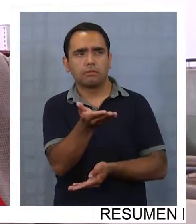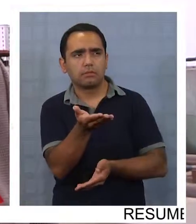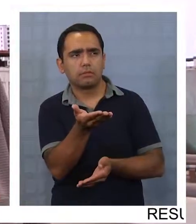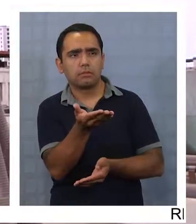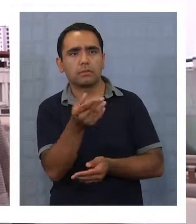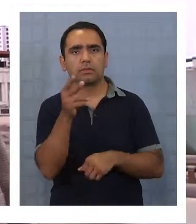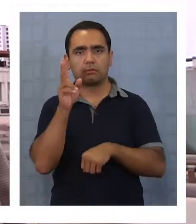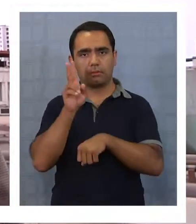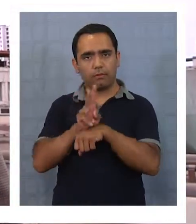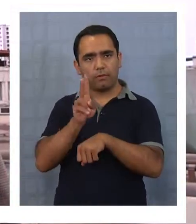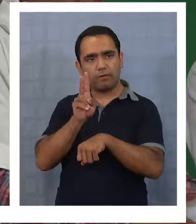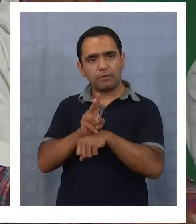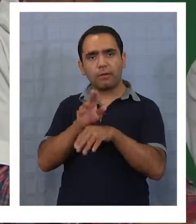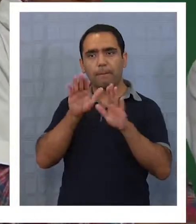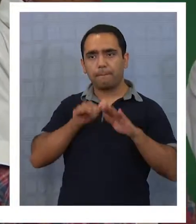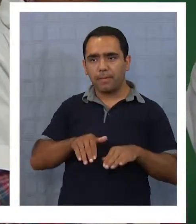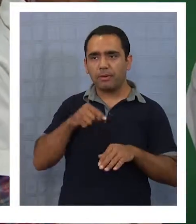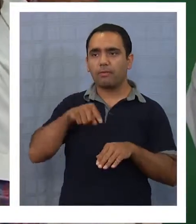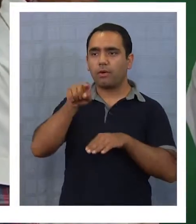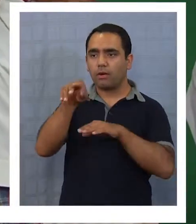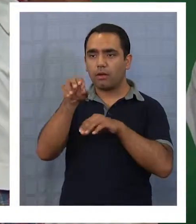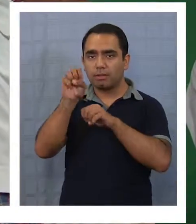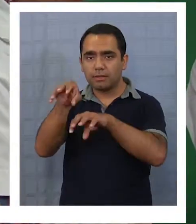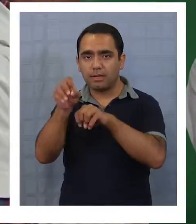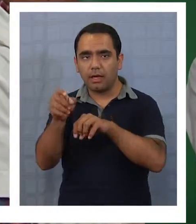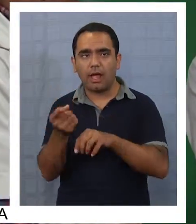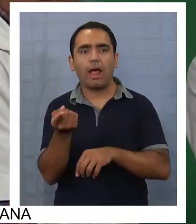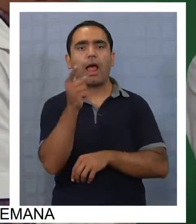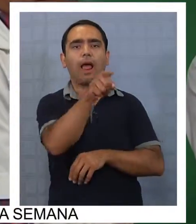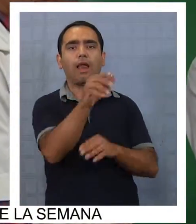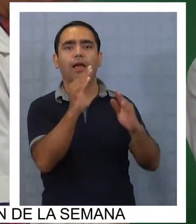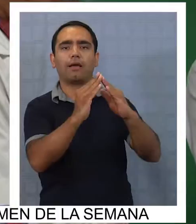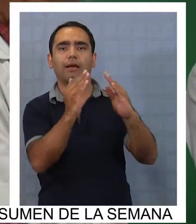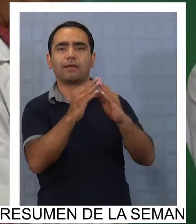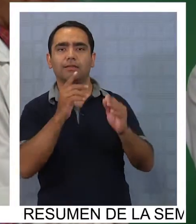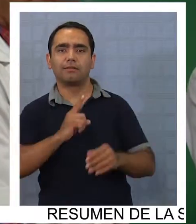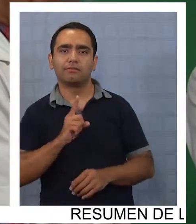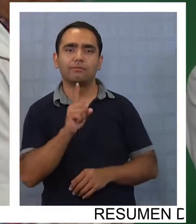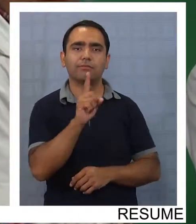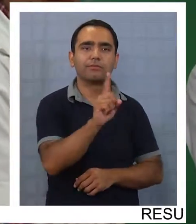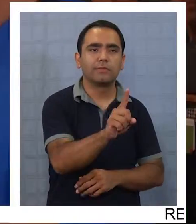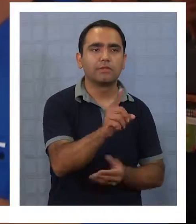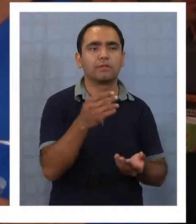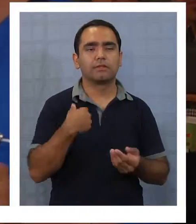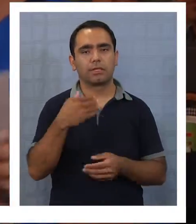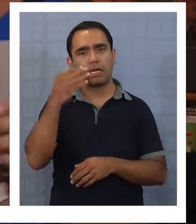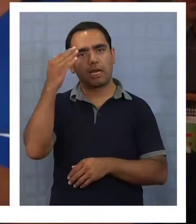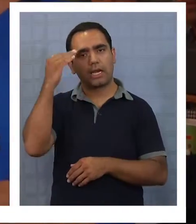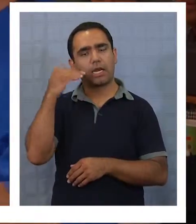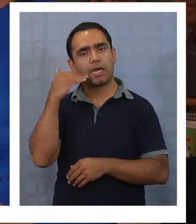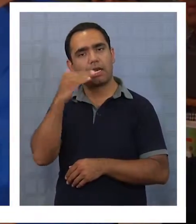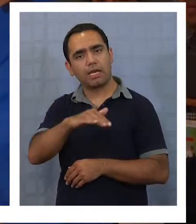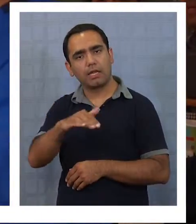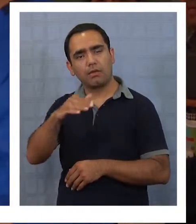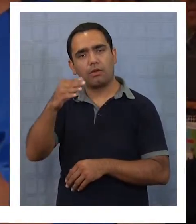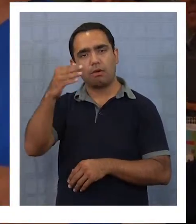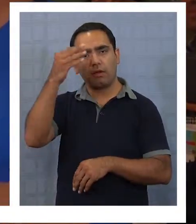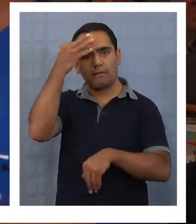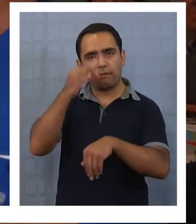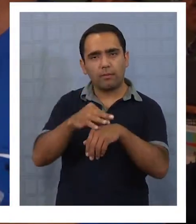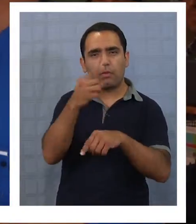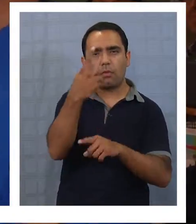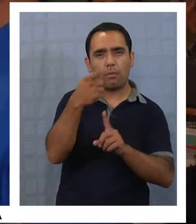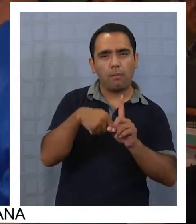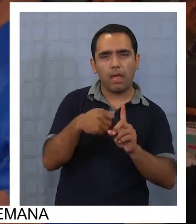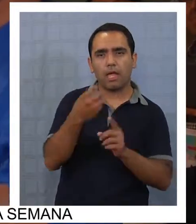Y ese profesor que estaba aquí va a ir a la casa del niño. Entonces, ¿qué vamos a hacer? Si el niño está enfermo un mes, 30 días, 40 días,